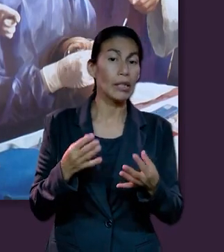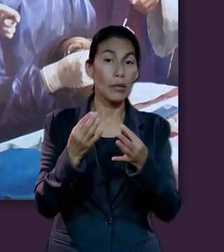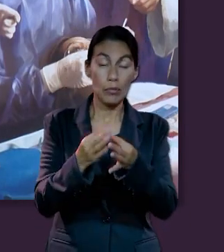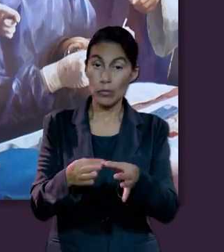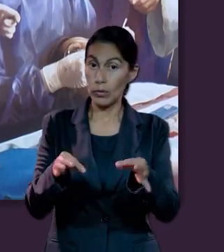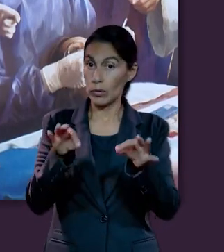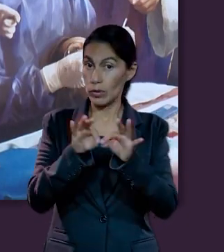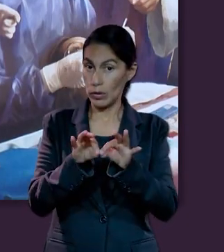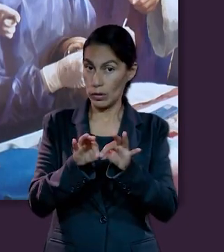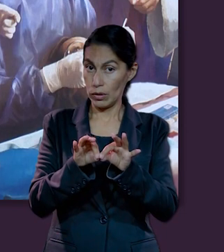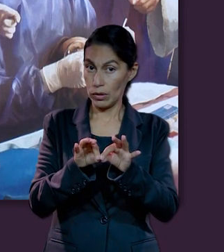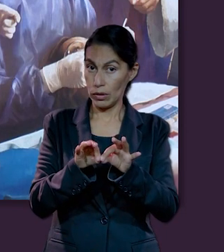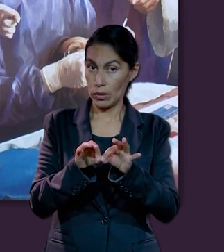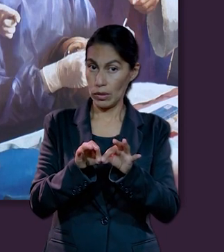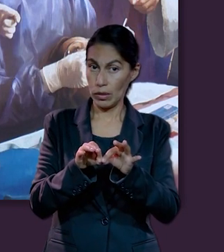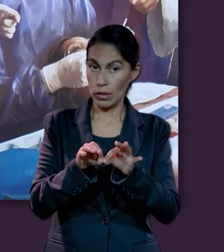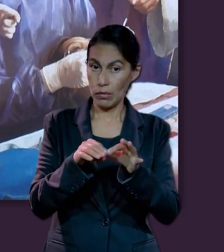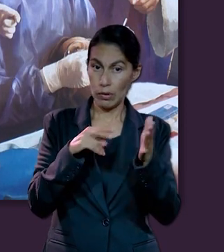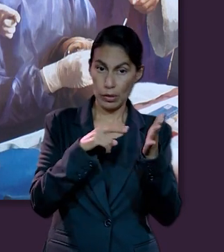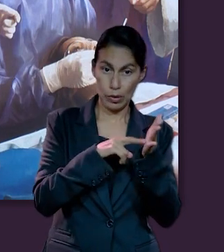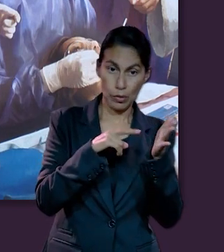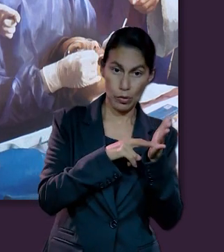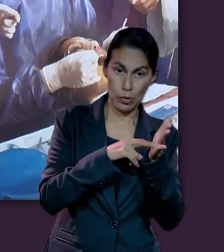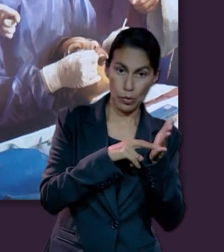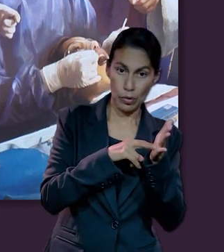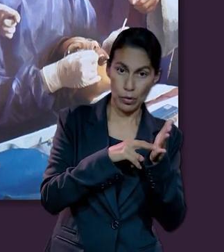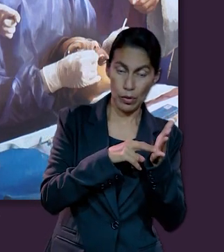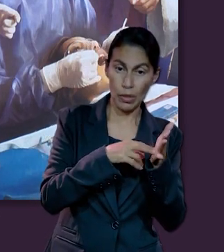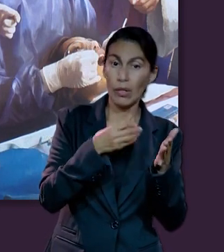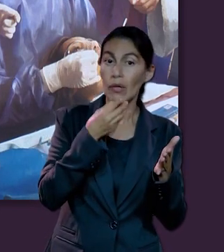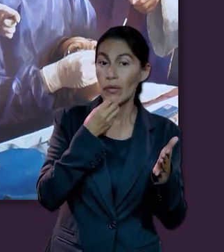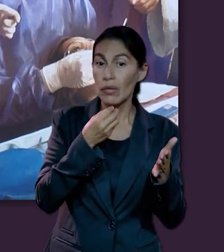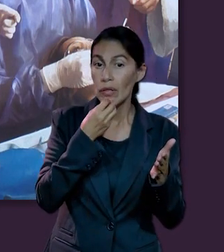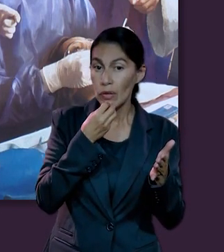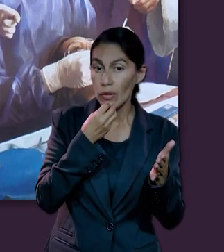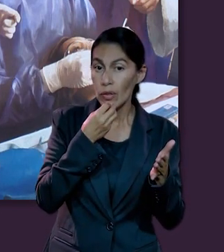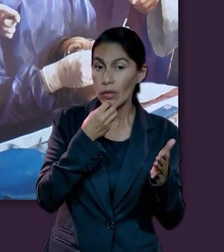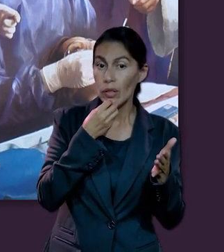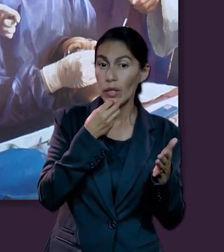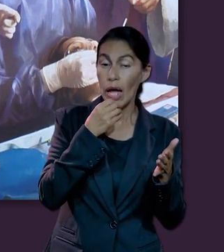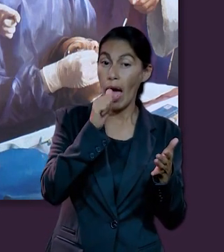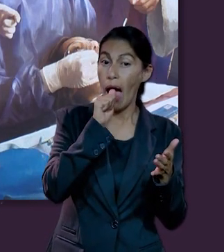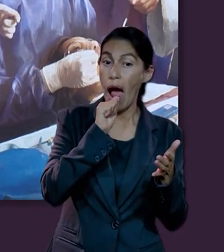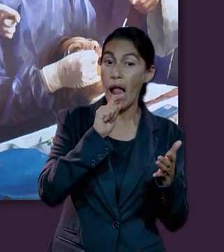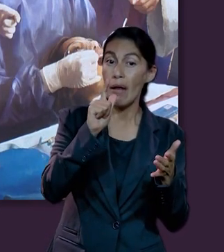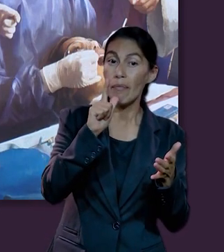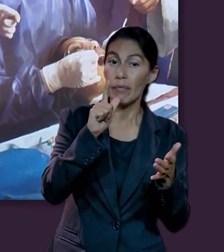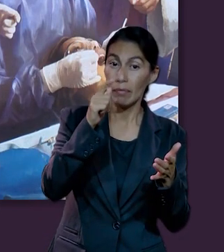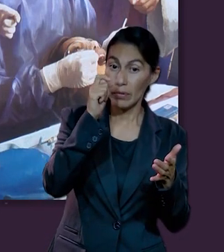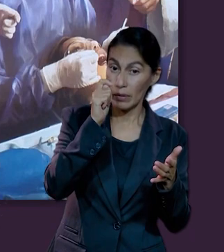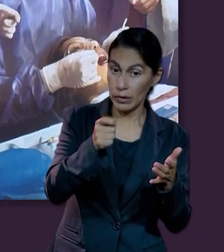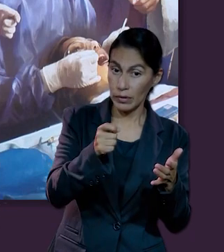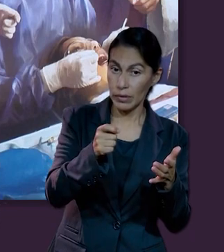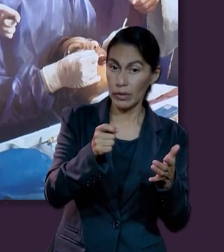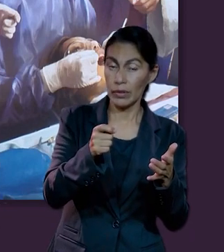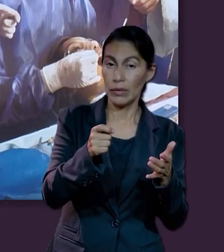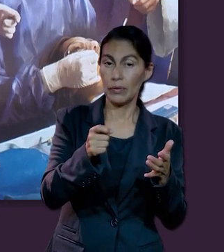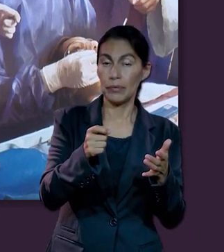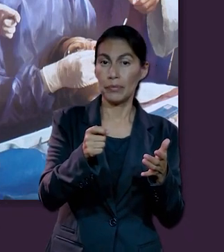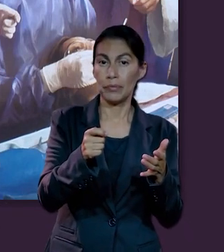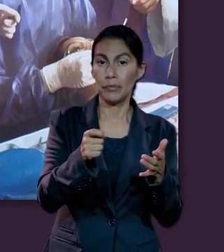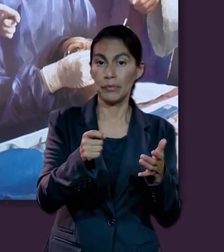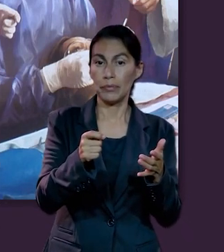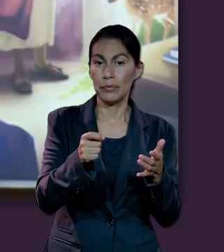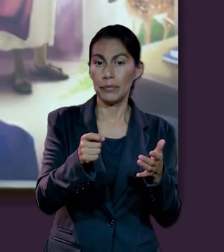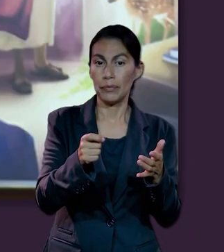revisitar el texto en su idioma original. Ciertamente, alma tiene una palabra en su